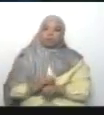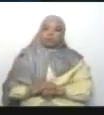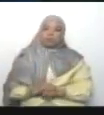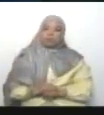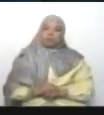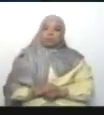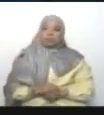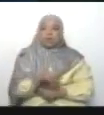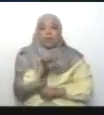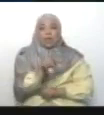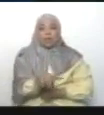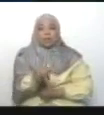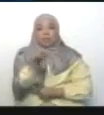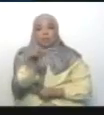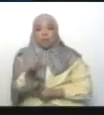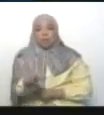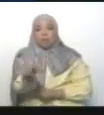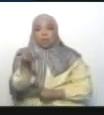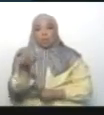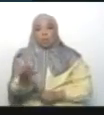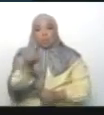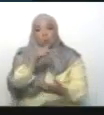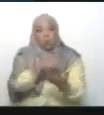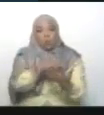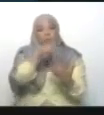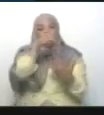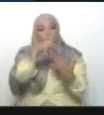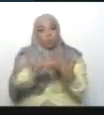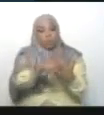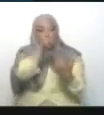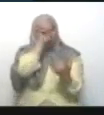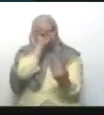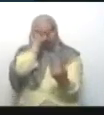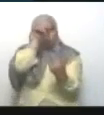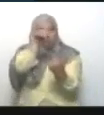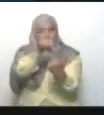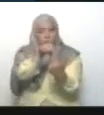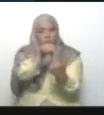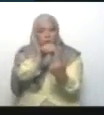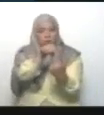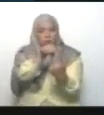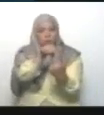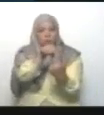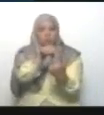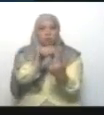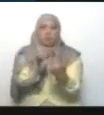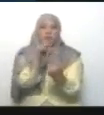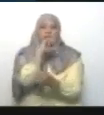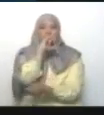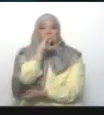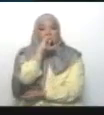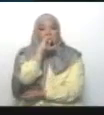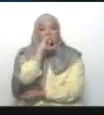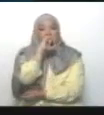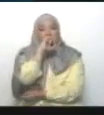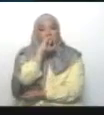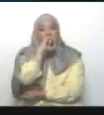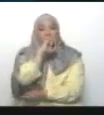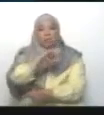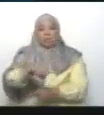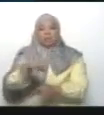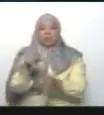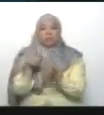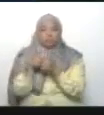Esta gente, su único plan, al final de los caminos, su único plan, es el odio, la venganza, la